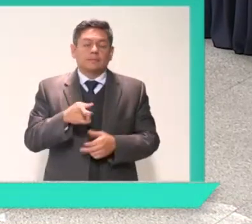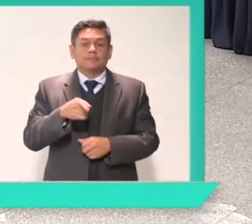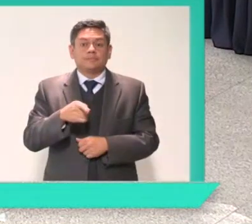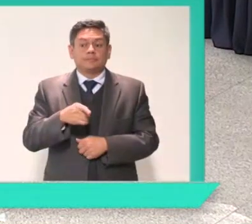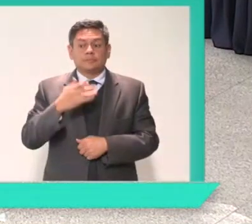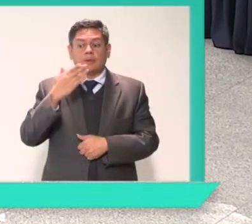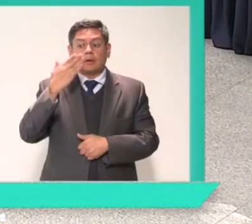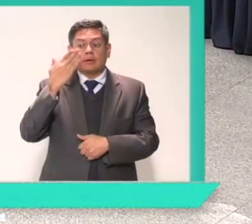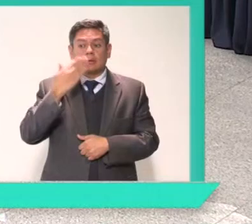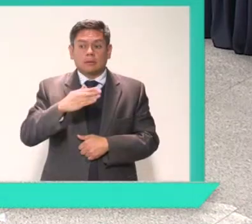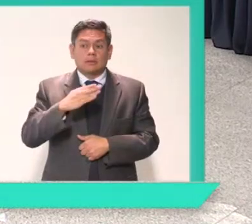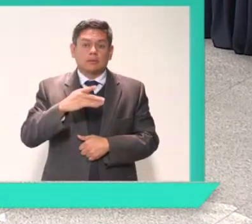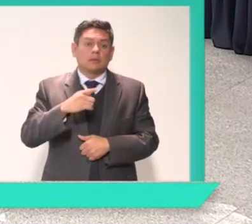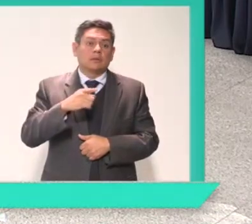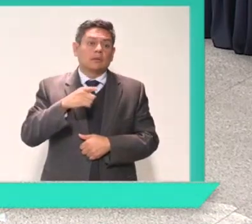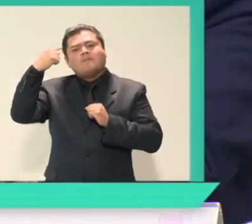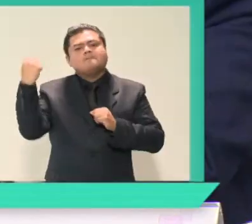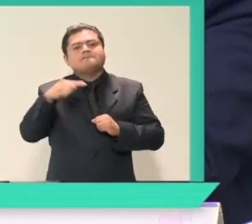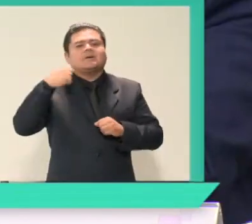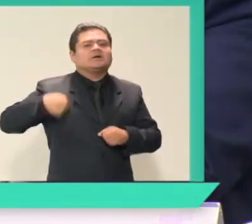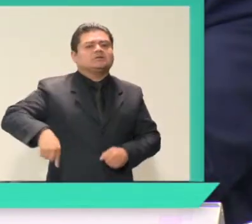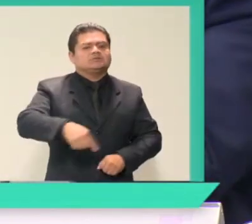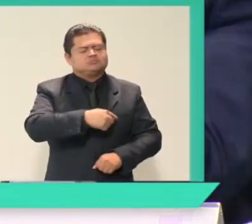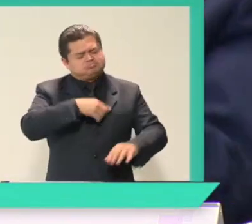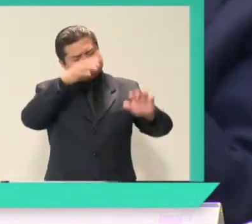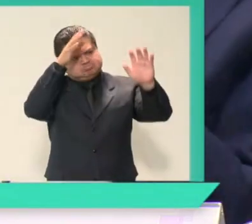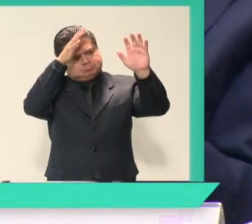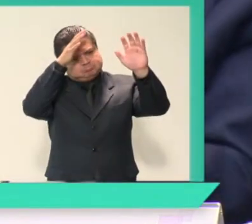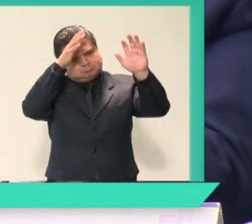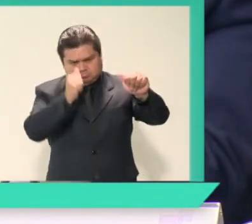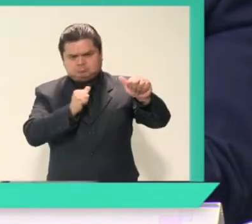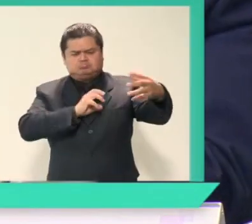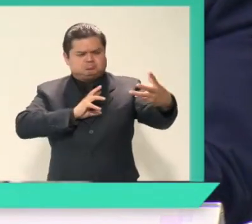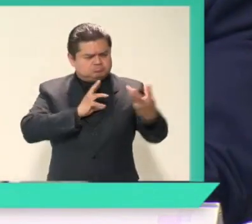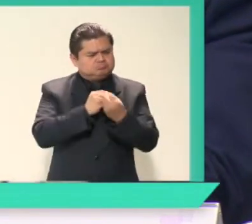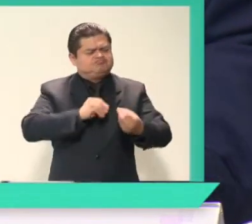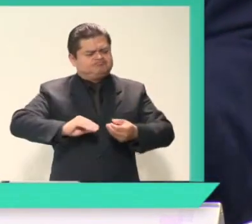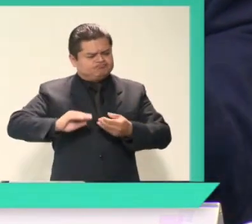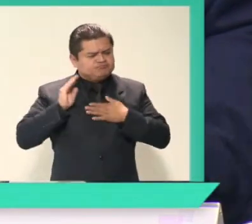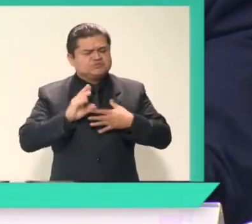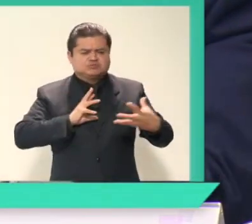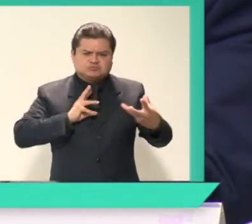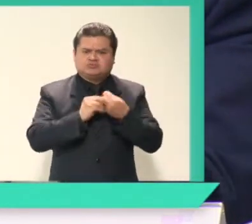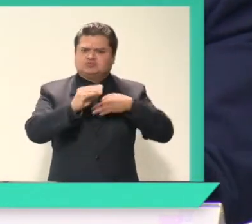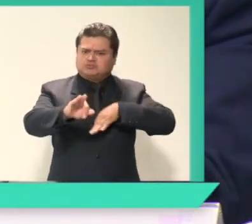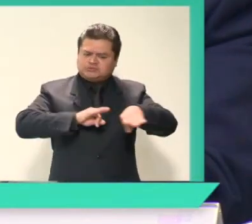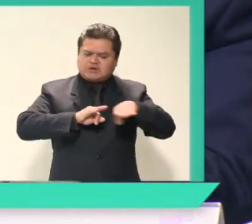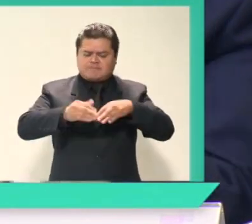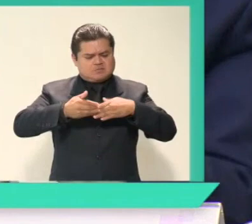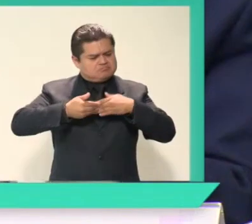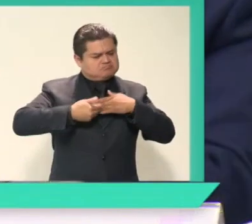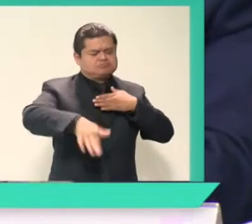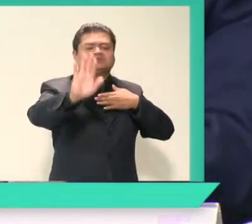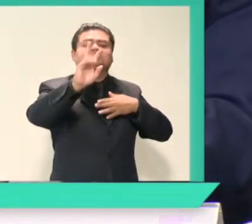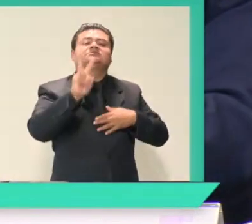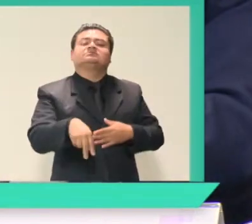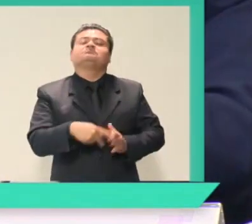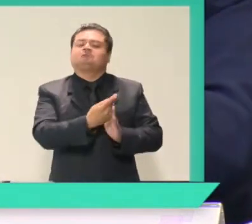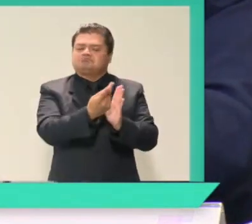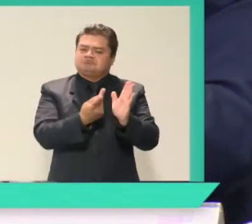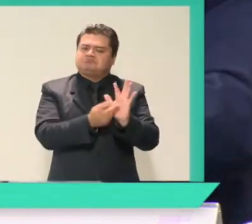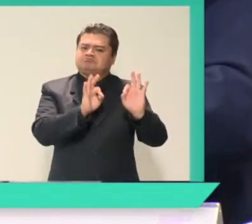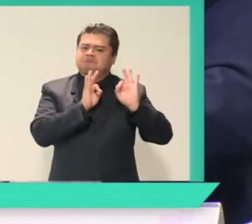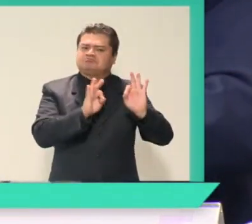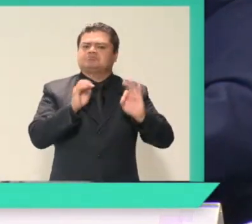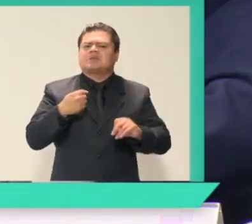Transparencia discutieron y presentaron los resultados de la métrica de gobierno abierto, así como los avances de armonización legislativa de la Ley General de Archivos del